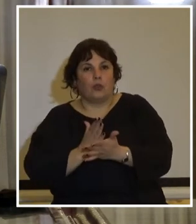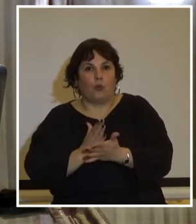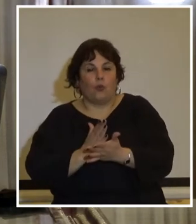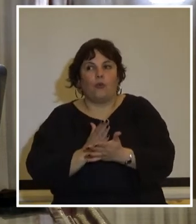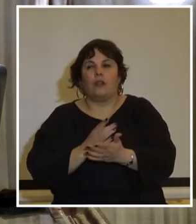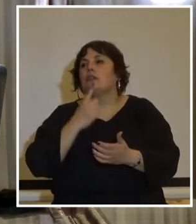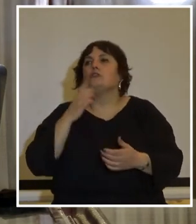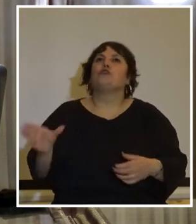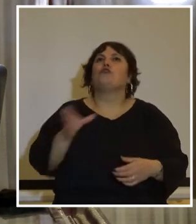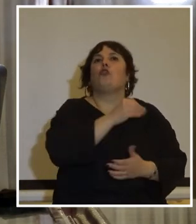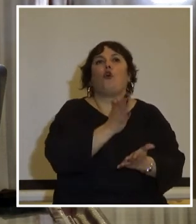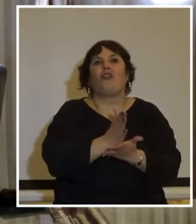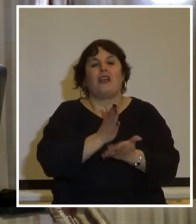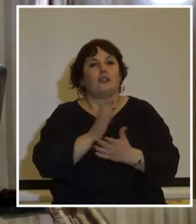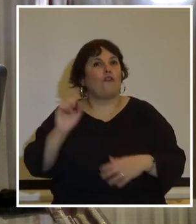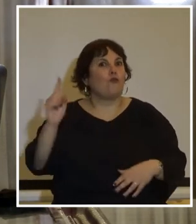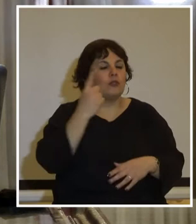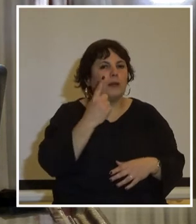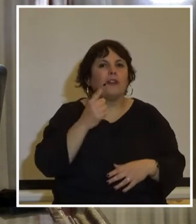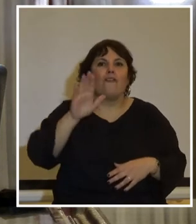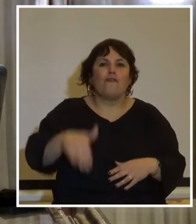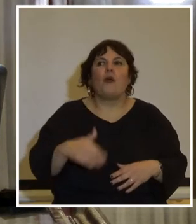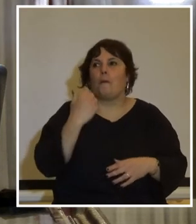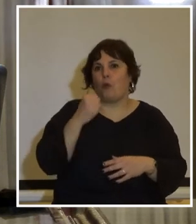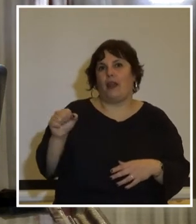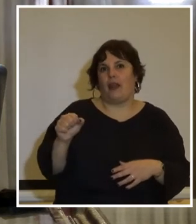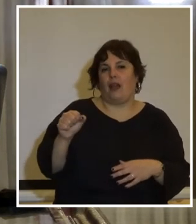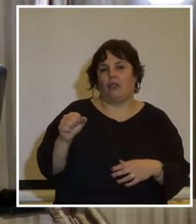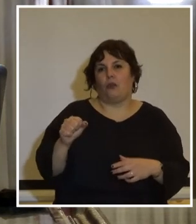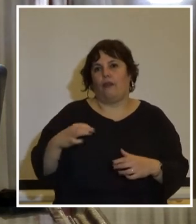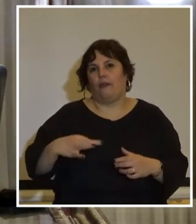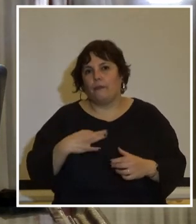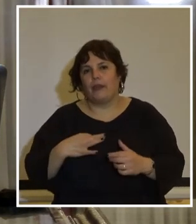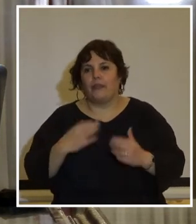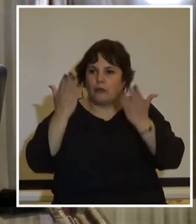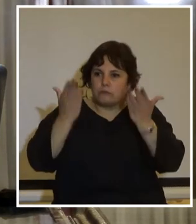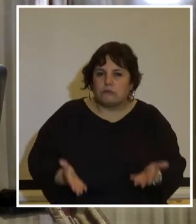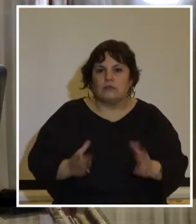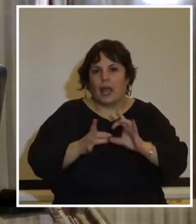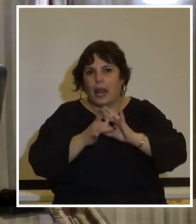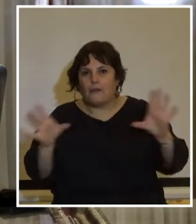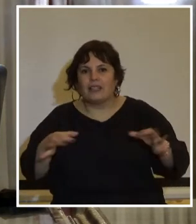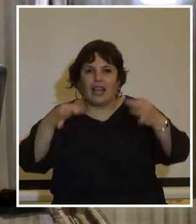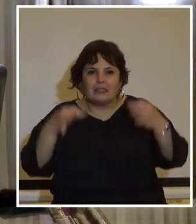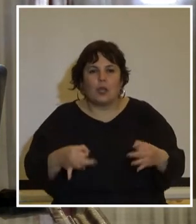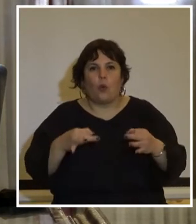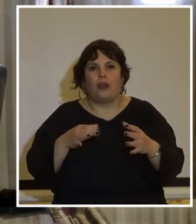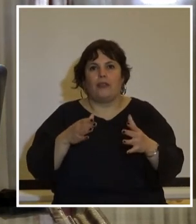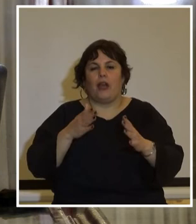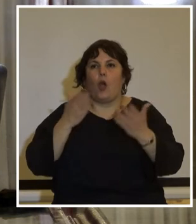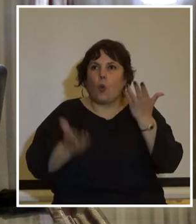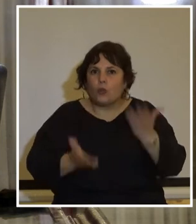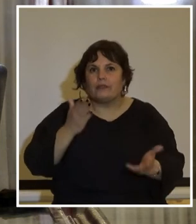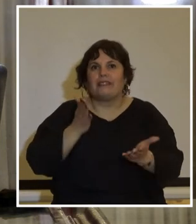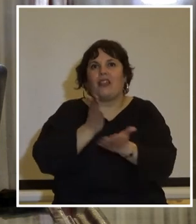todos los derechos fundamentales fueron vulnerados a la vida integridad física libertad seguridad refugio justicia